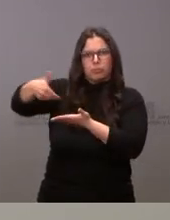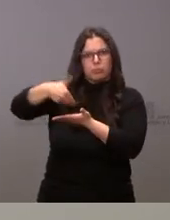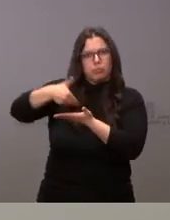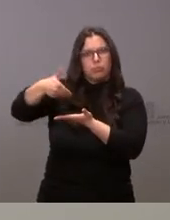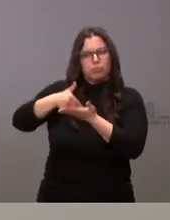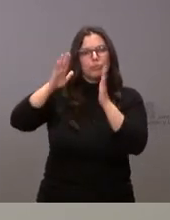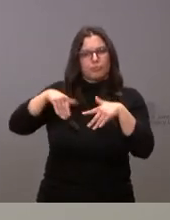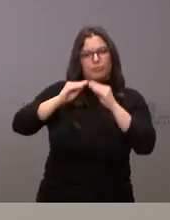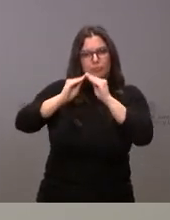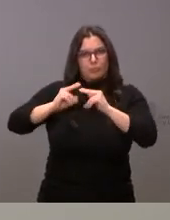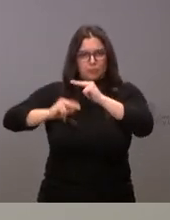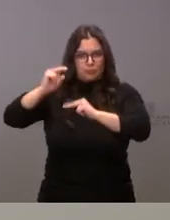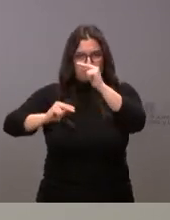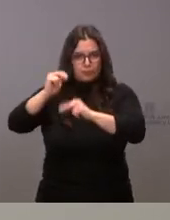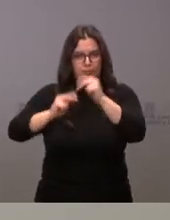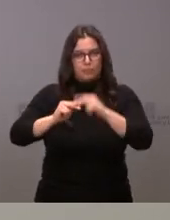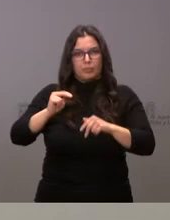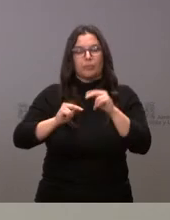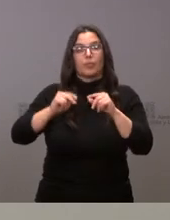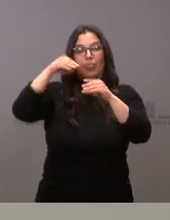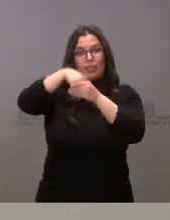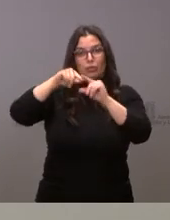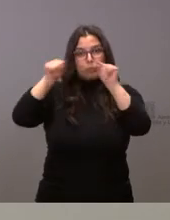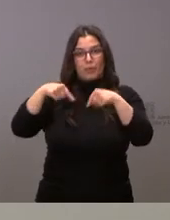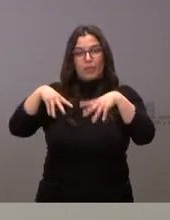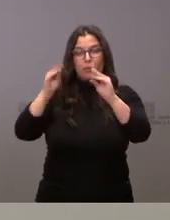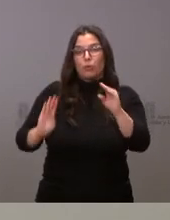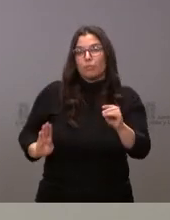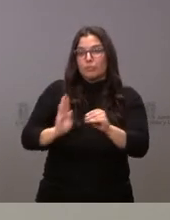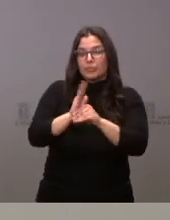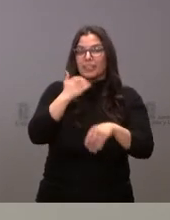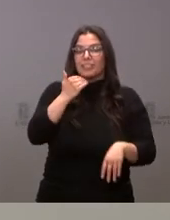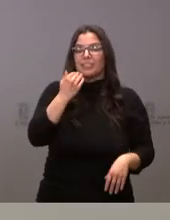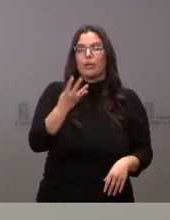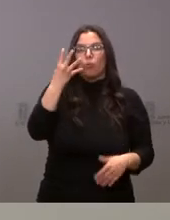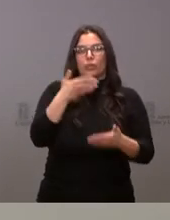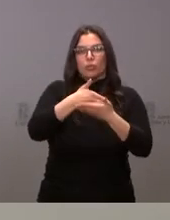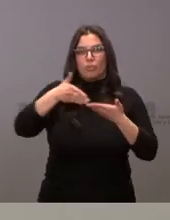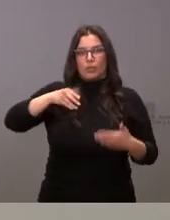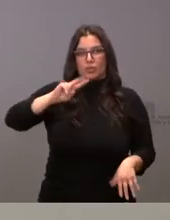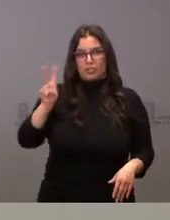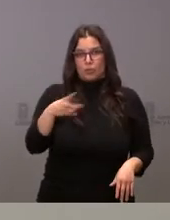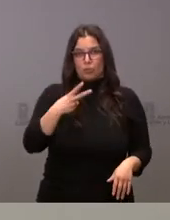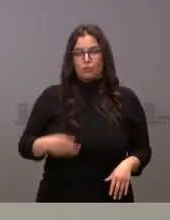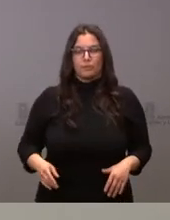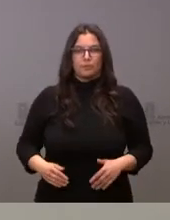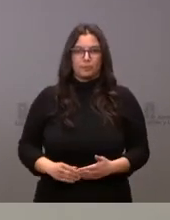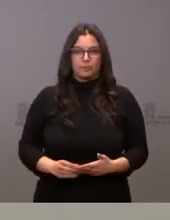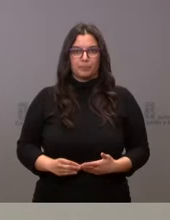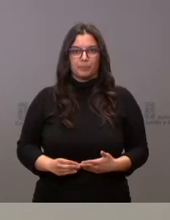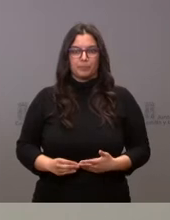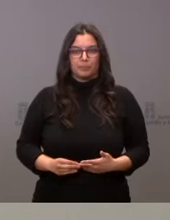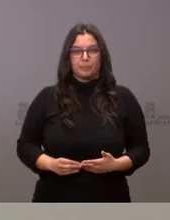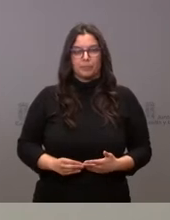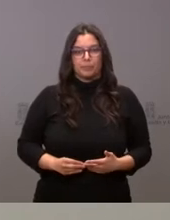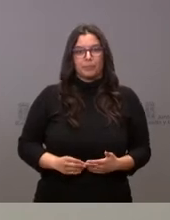que conecta la provincia de Burgos y con una inversión que se acerca a los 4 millones de euros. En